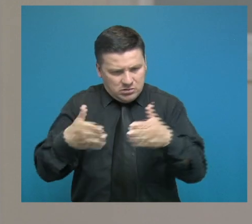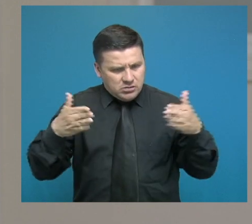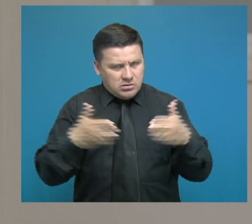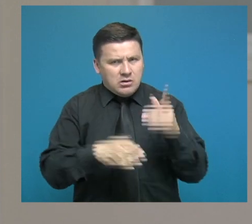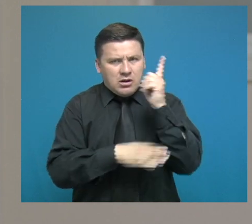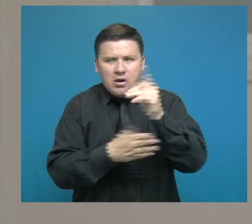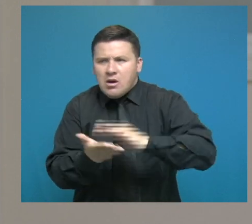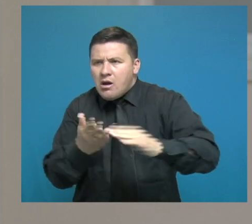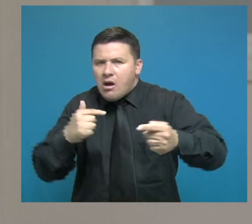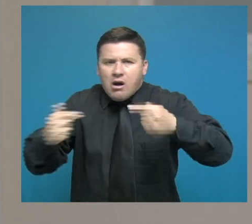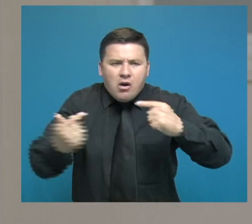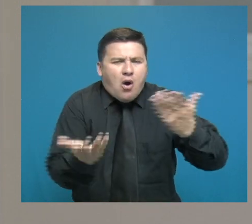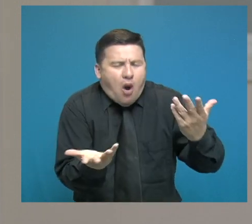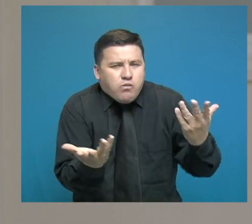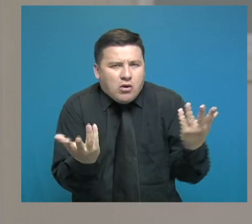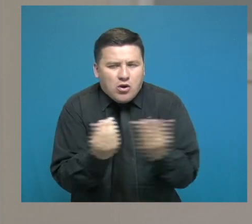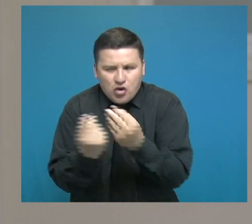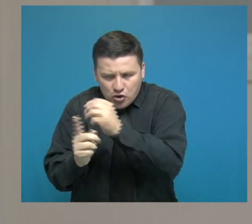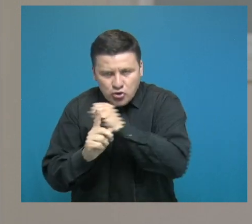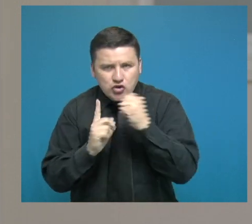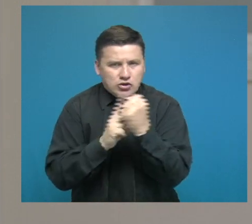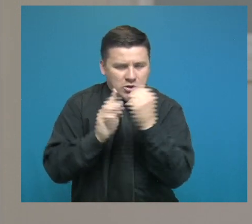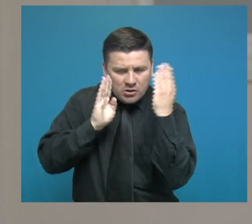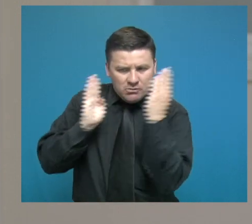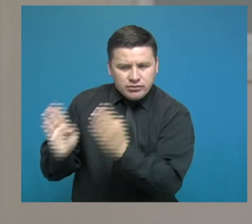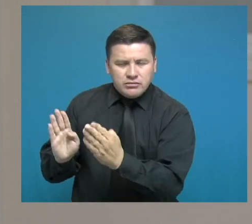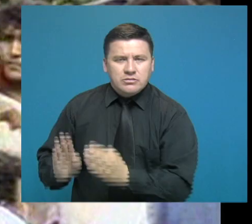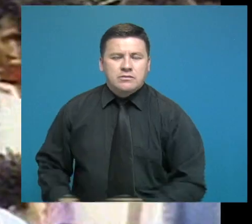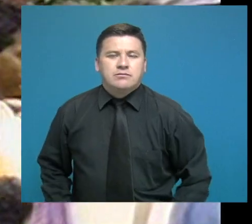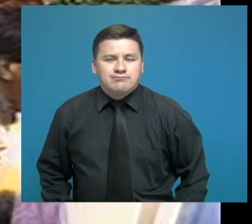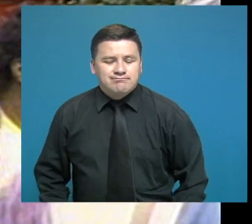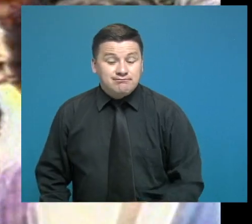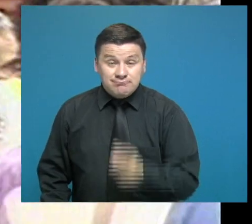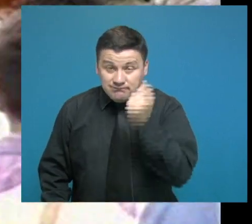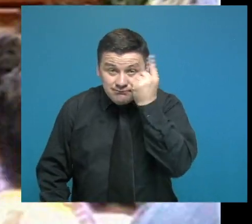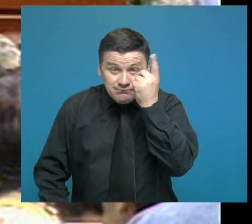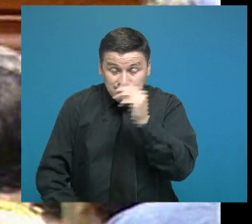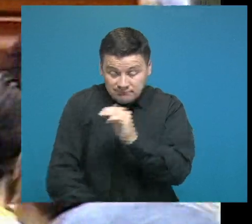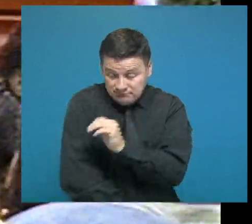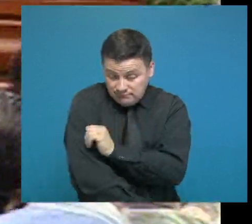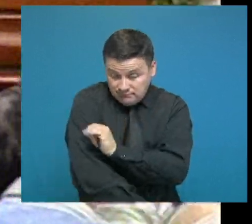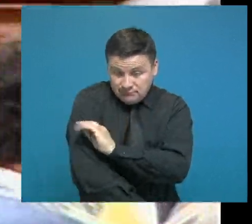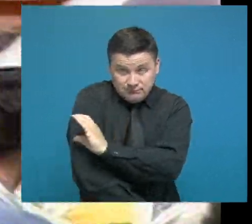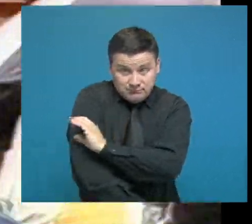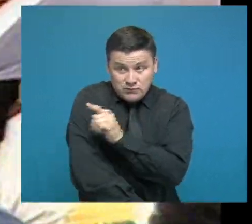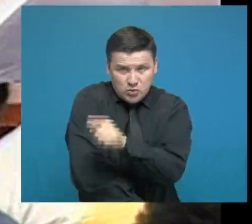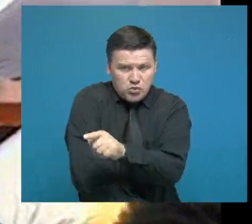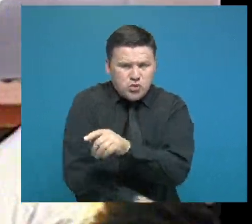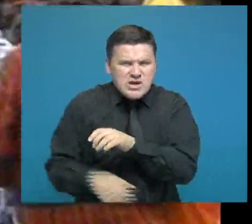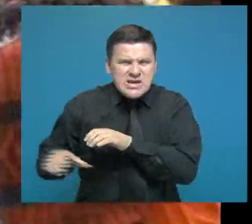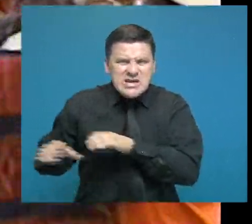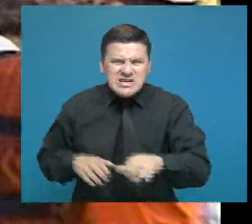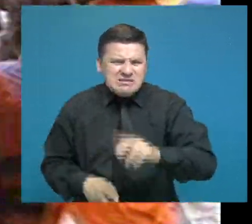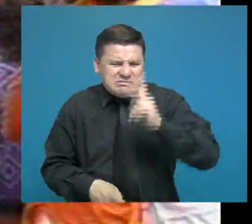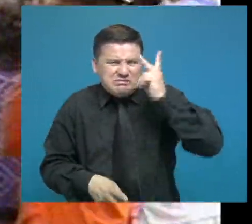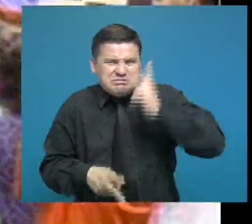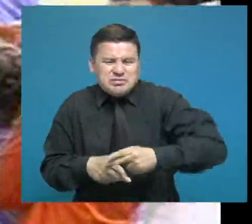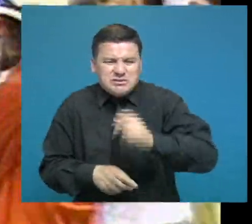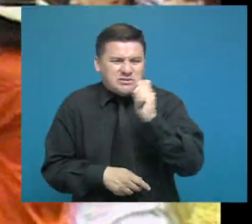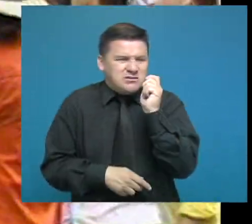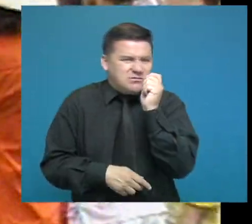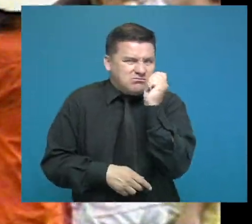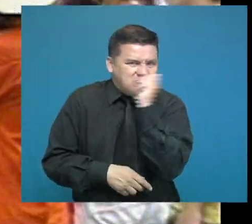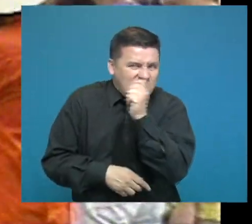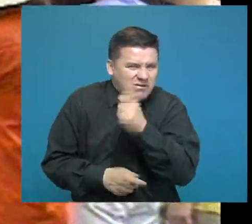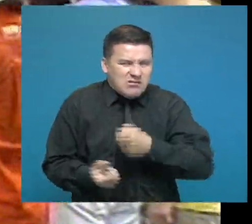canales de discusión y opciones políticas para la sociedad. Entender el paramilitarismo, además, como una acción